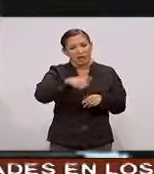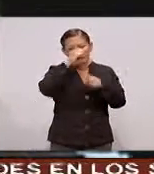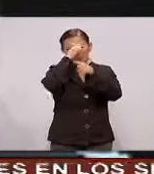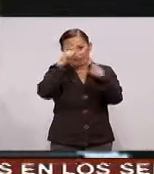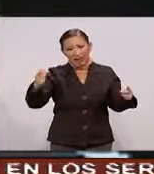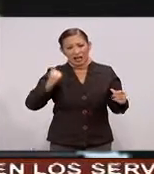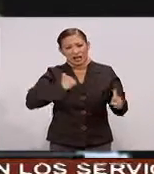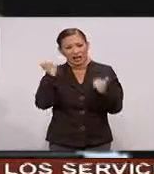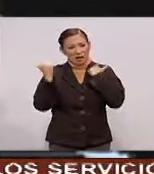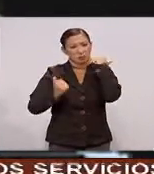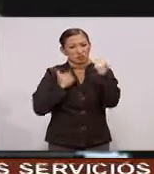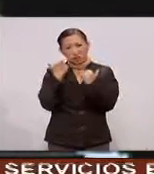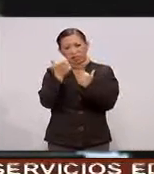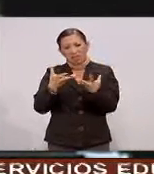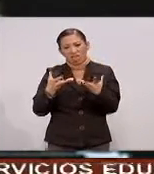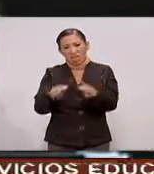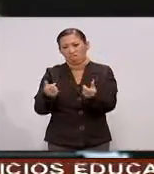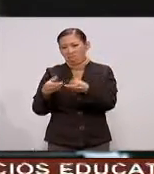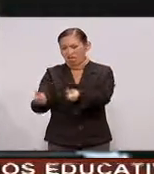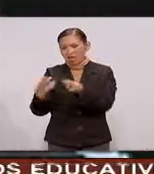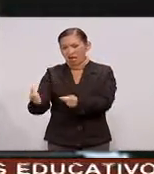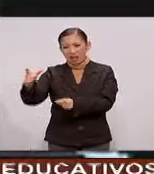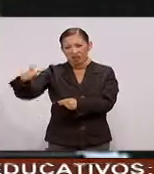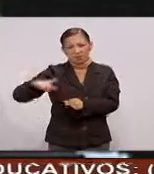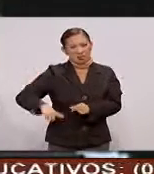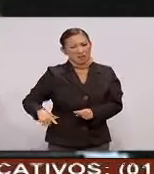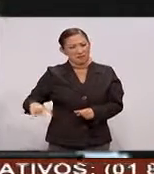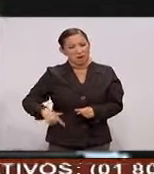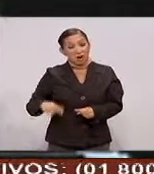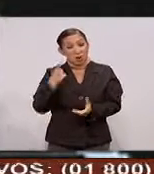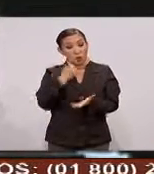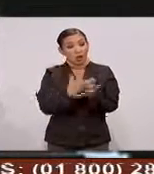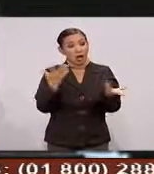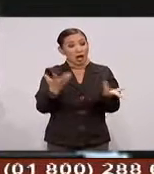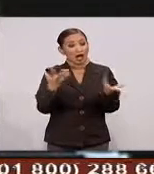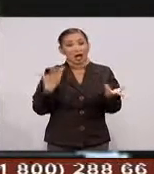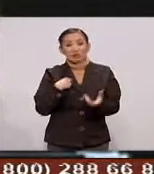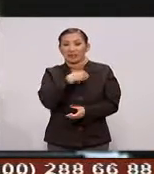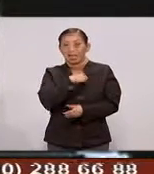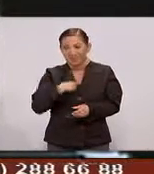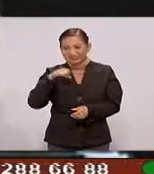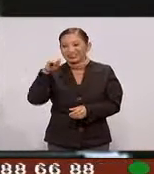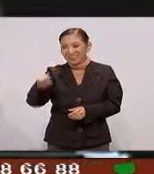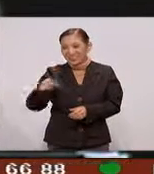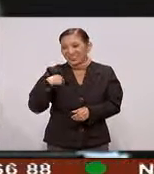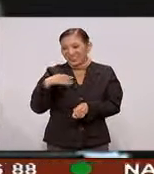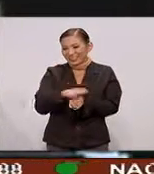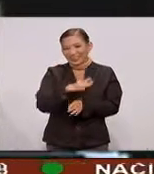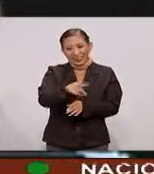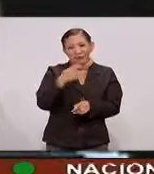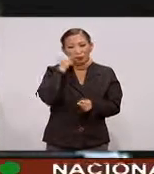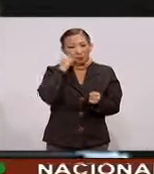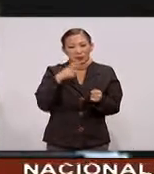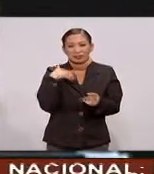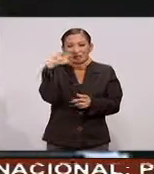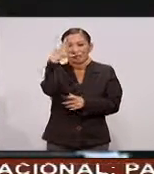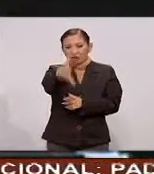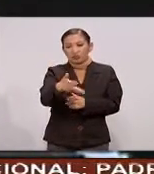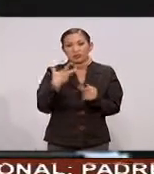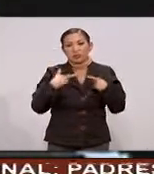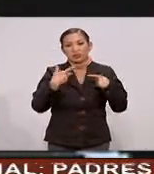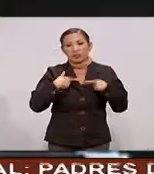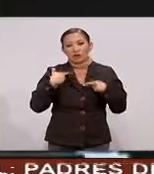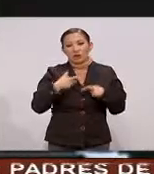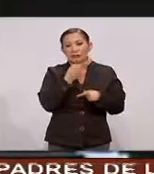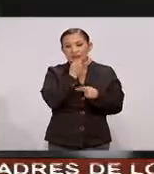harta De abusos De este tipo De autoridades Que lo único Que hacen Es comprometer El bienestar Y el futuro De las